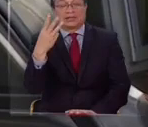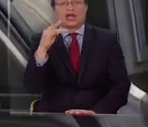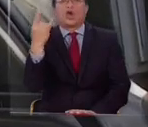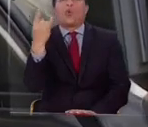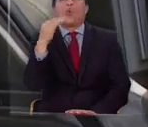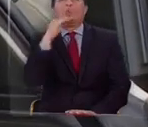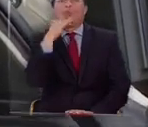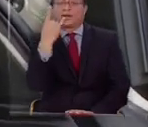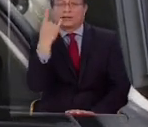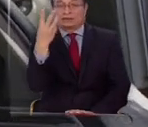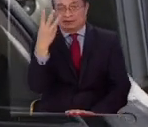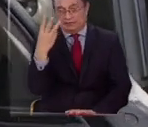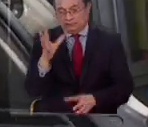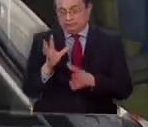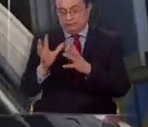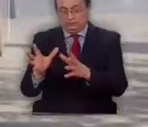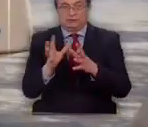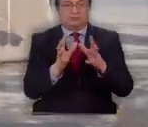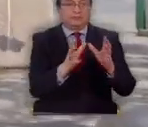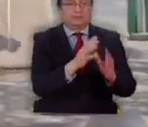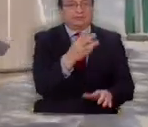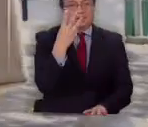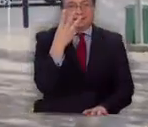urgencias. Les trajimos a las tres urgencias.